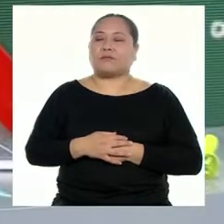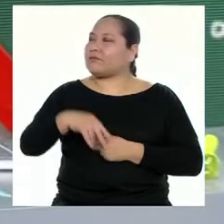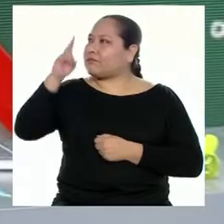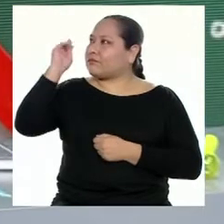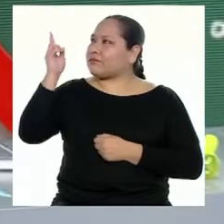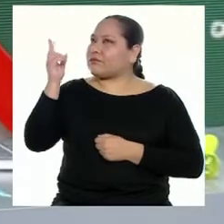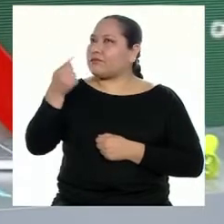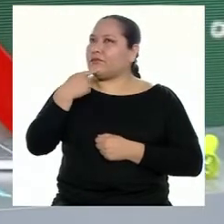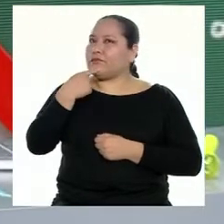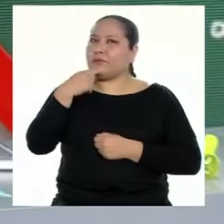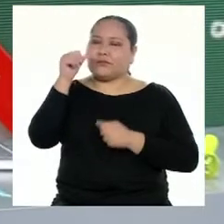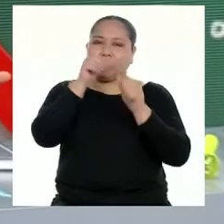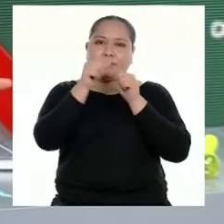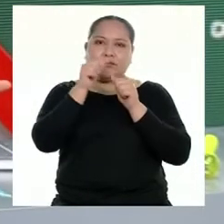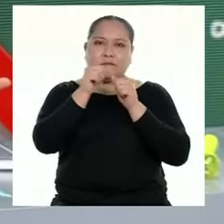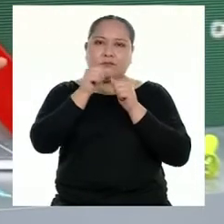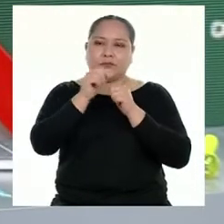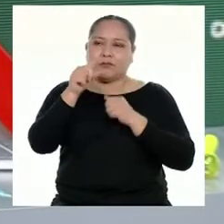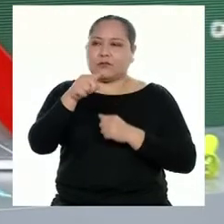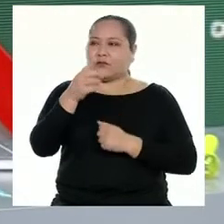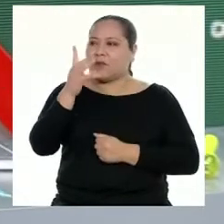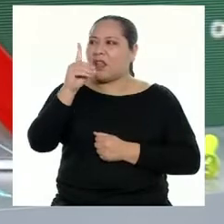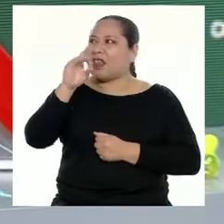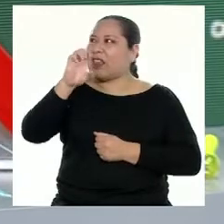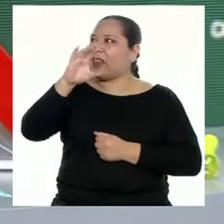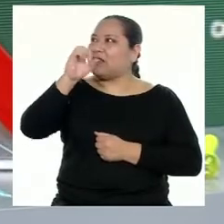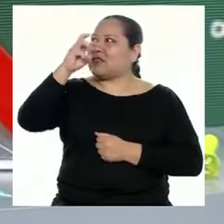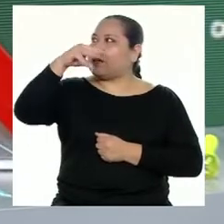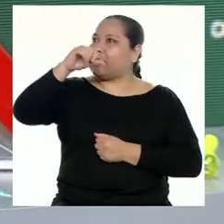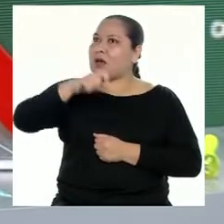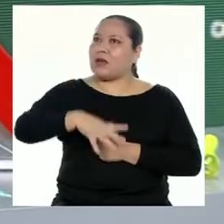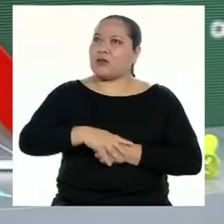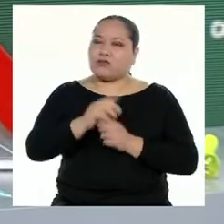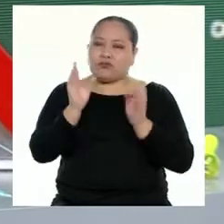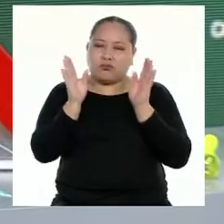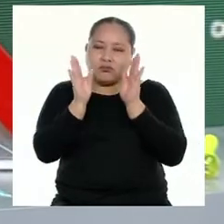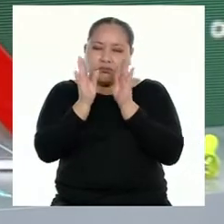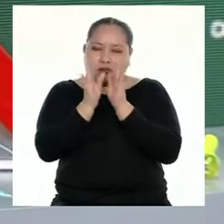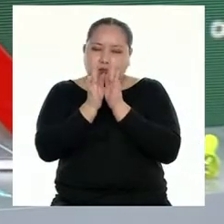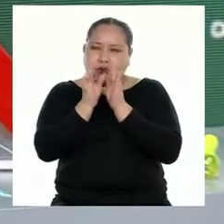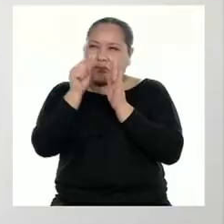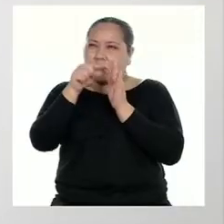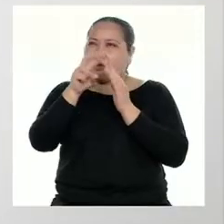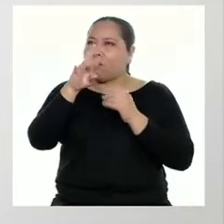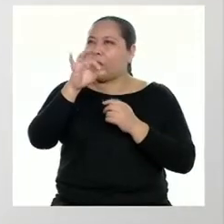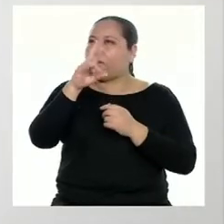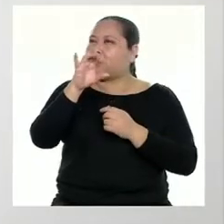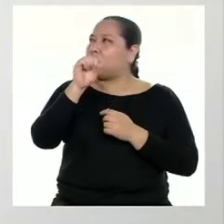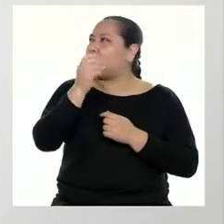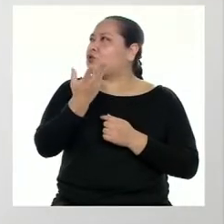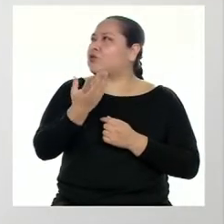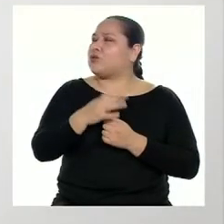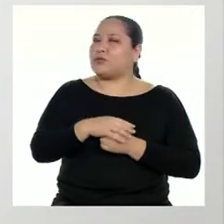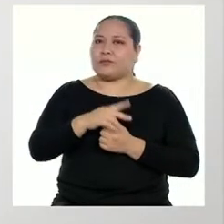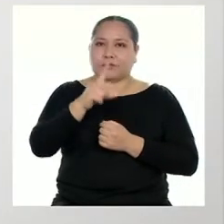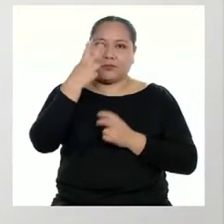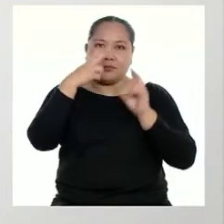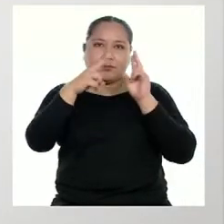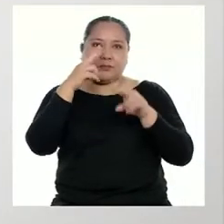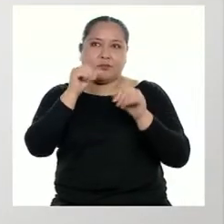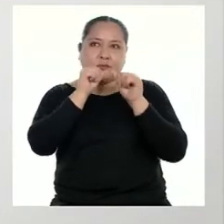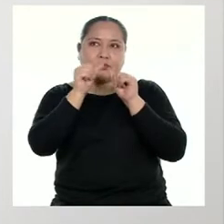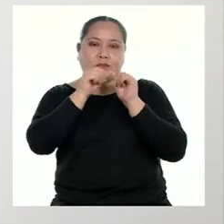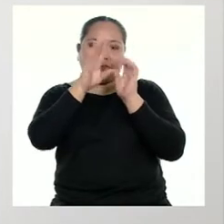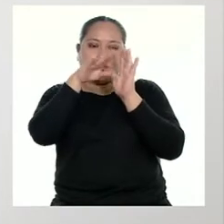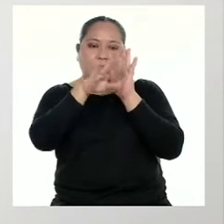Profesora, ¿y si el número es un decimal como el diámetro de un virus como el SARS-CoV-2? Veamos cómo hacerlo si tenemos un